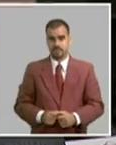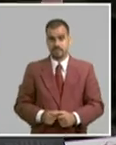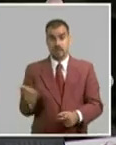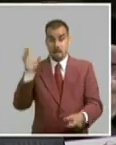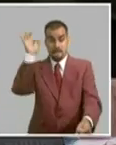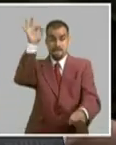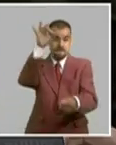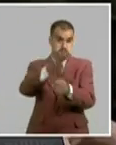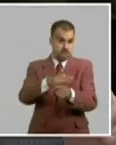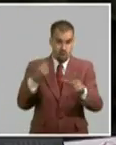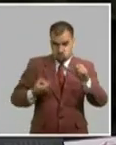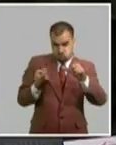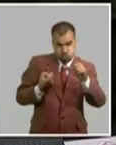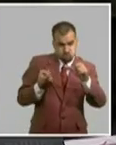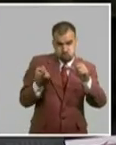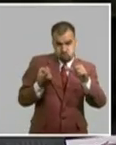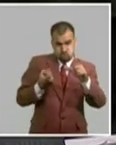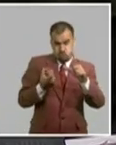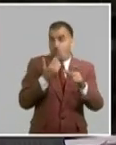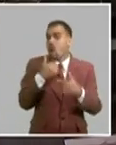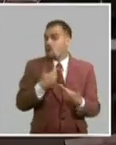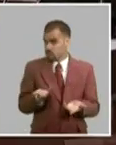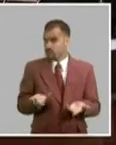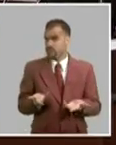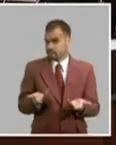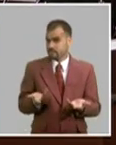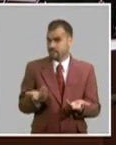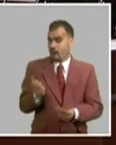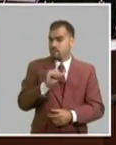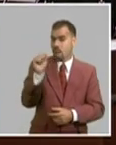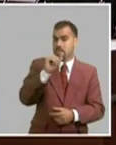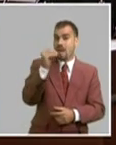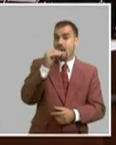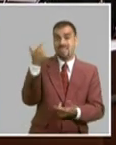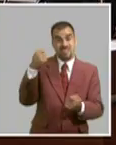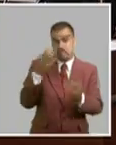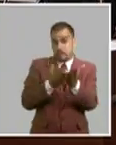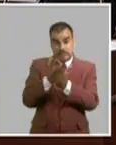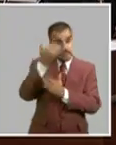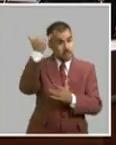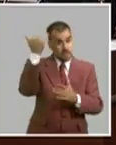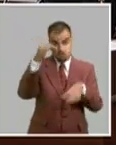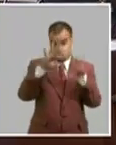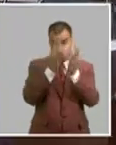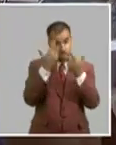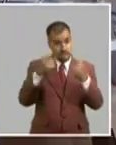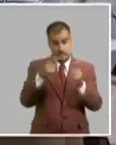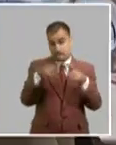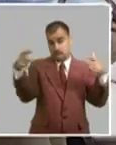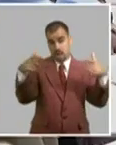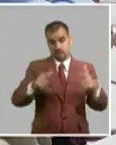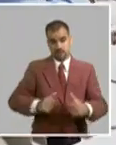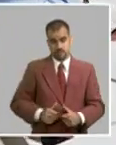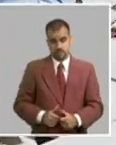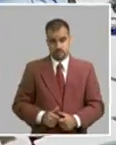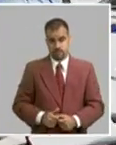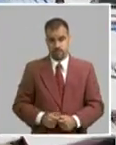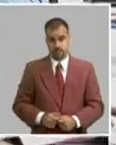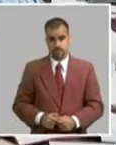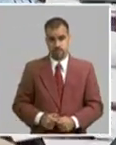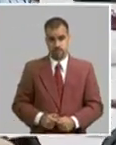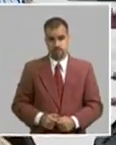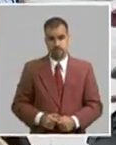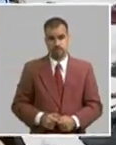lucha y que los llevaron al combate. Y cómo ha sido consecuente con todos sus ideales. Yo creo que eso es algo que nosotros tenemos que reforzar de verdad en el